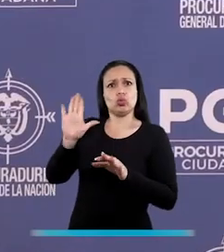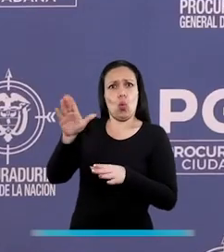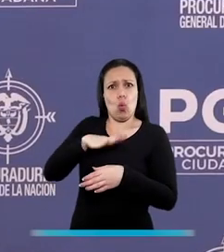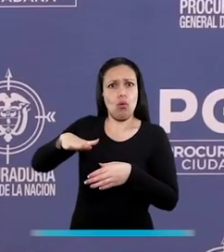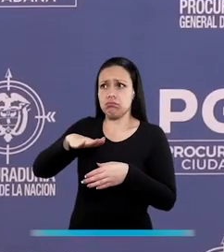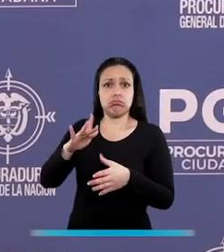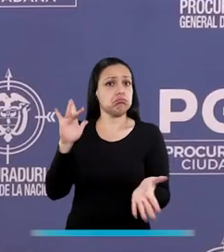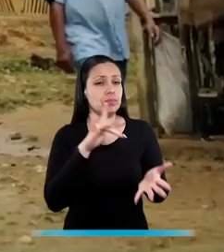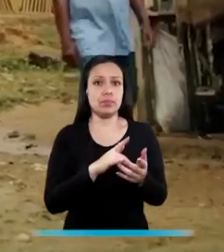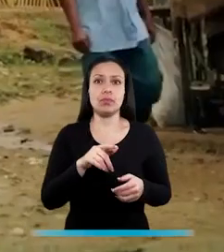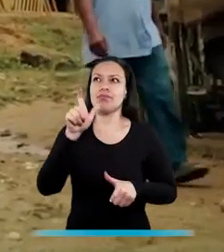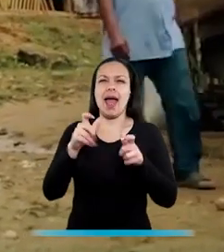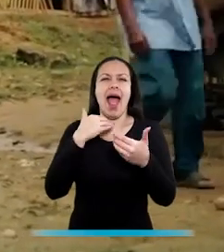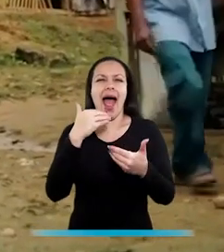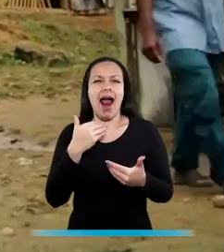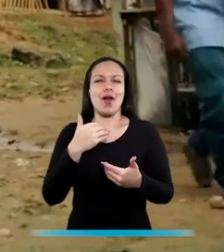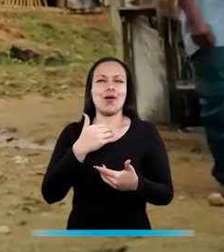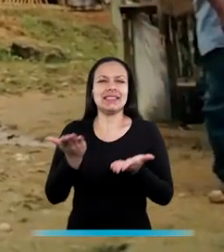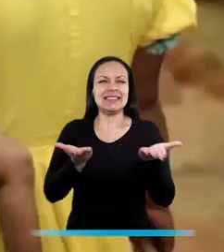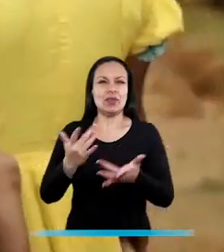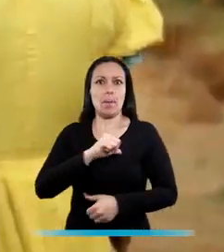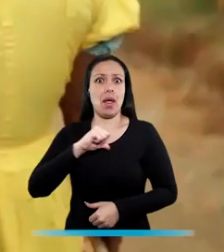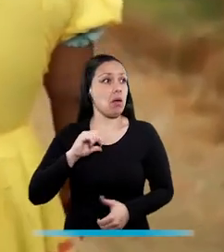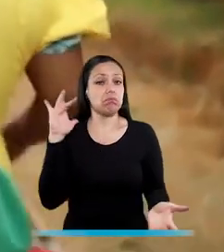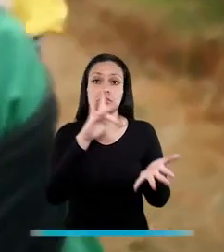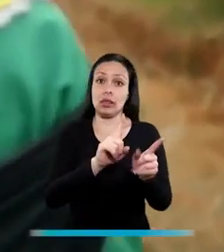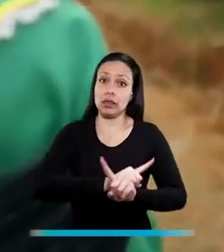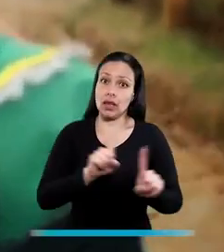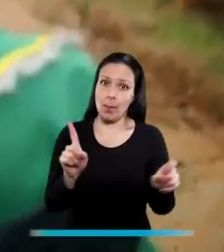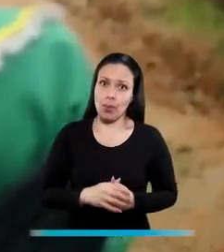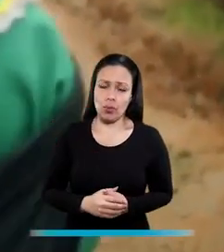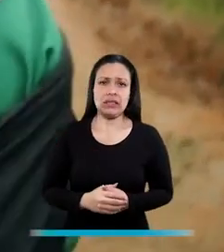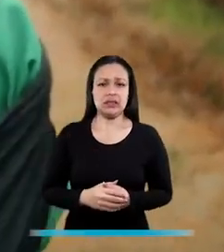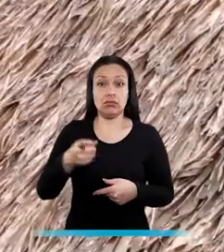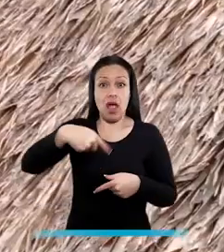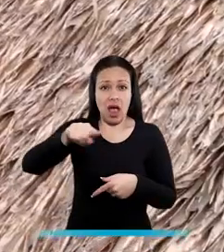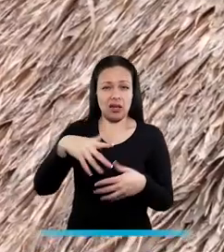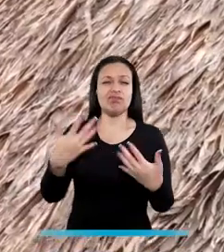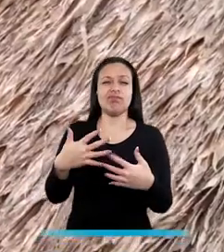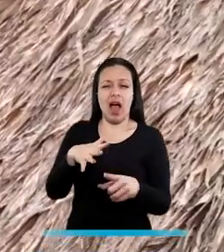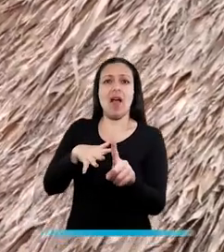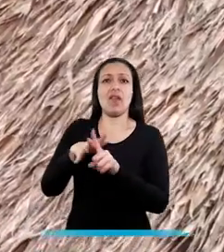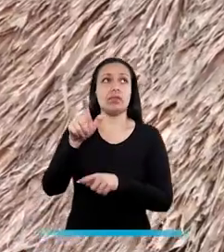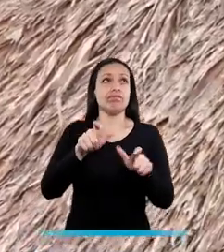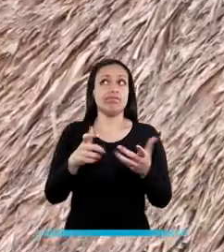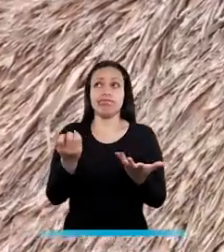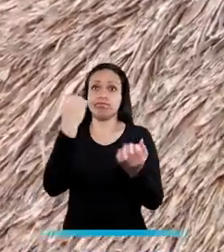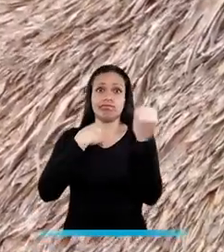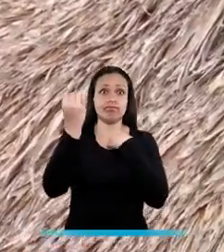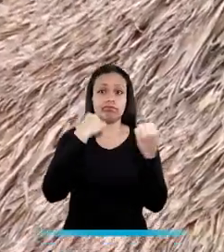llega ni la justicia local ni llega el sector privado que es fundamental para el desarrollo de una región. Y los más grandes afectados